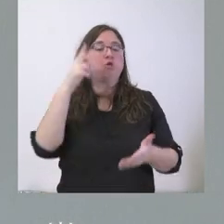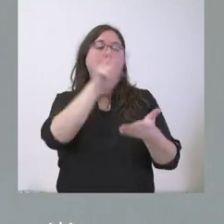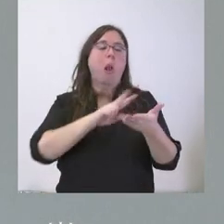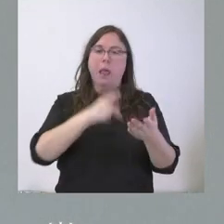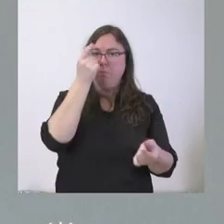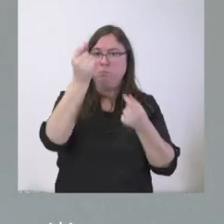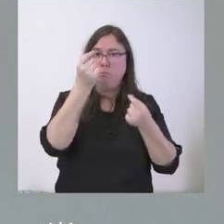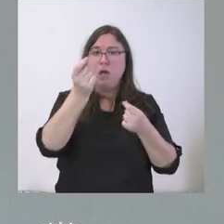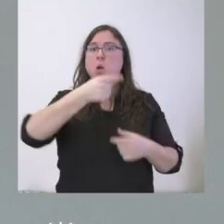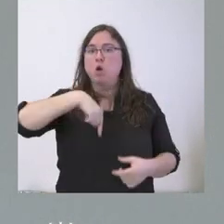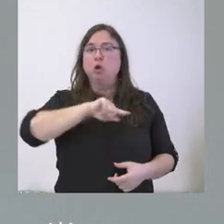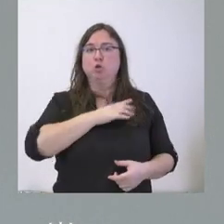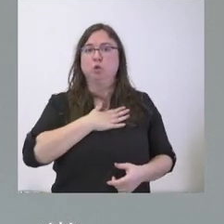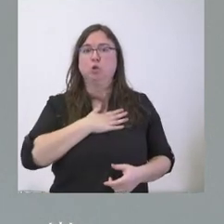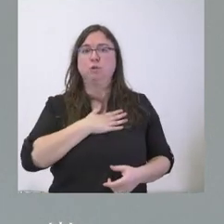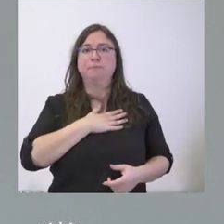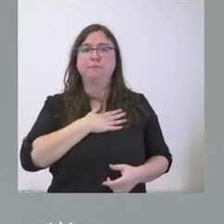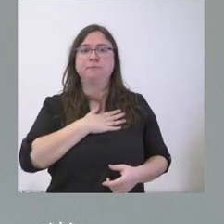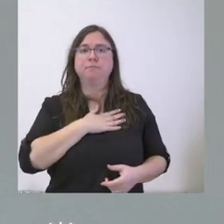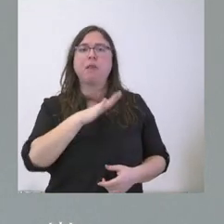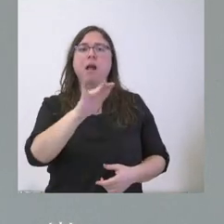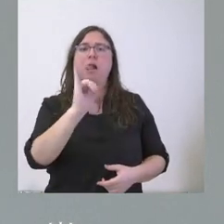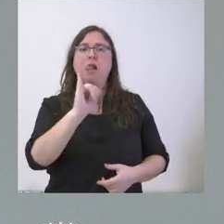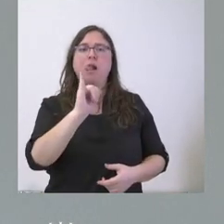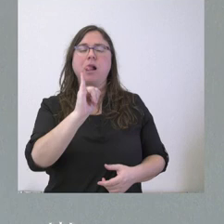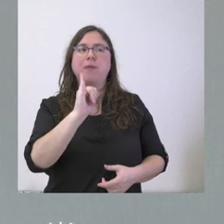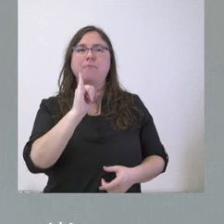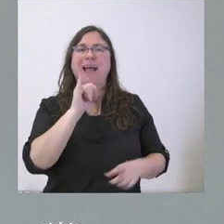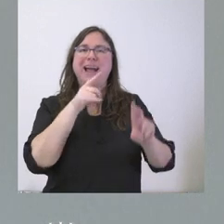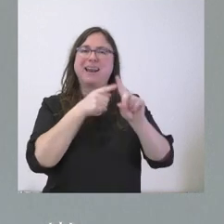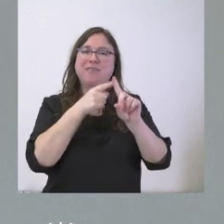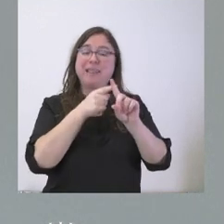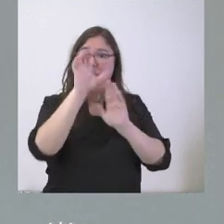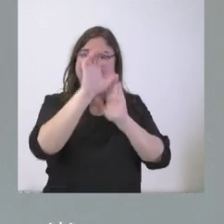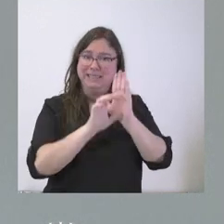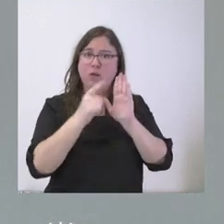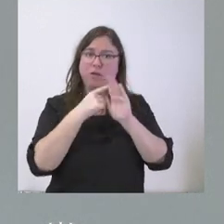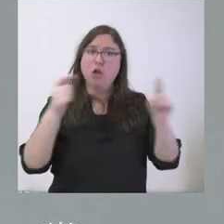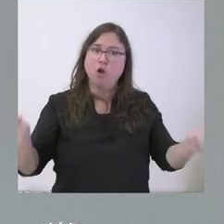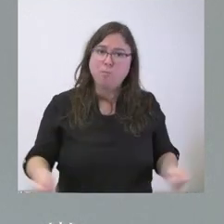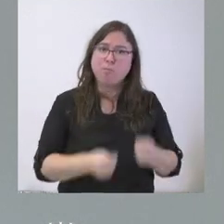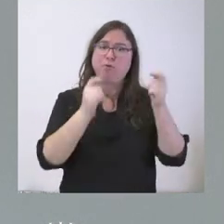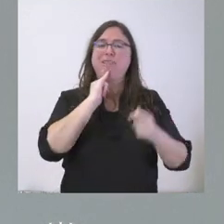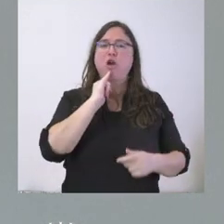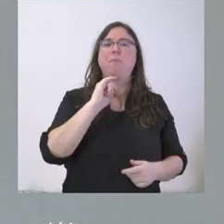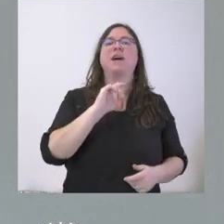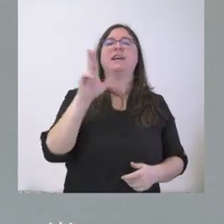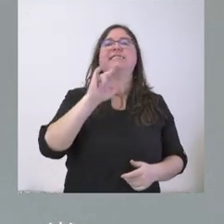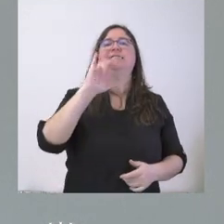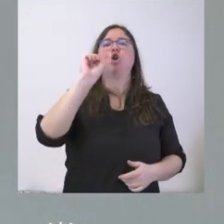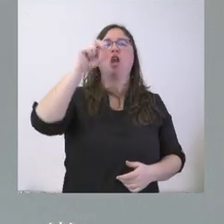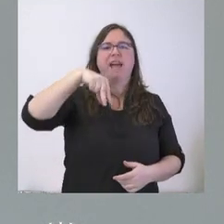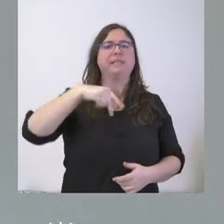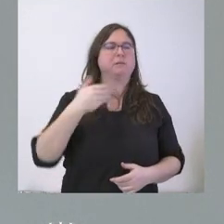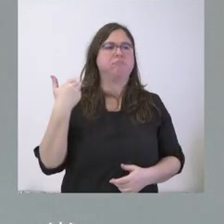sí que le digo es que nosotros sí que hay una referencia en el Estudado de Castilla y León, la promoción del UNES. Y nosotros lo